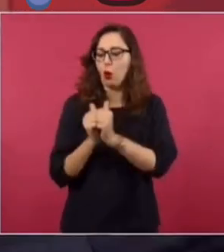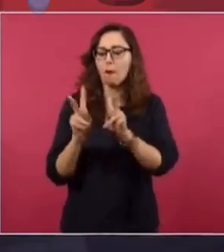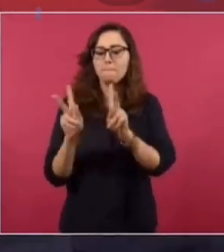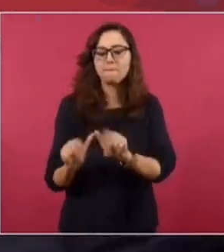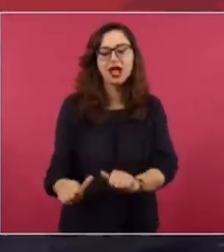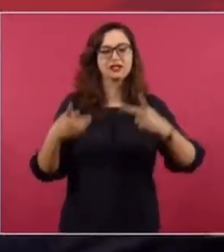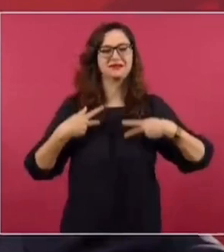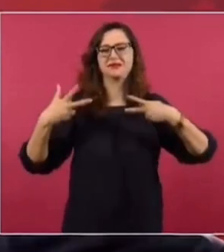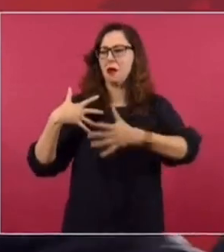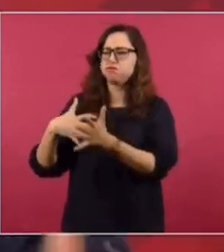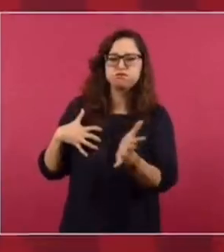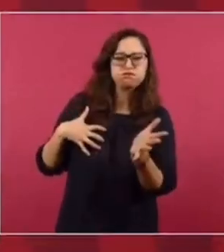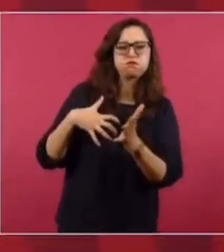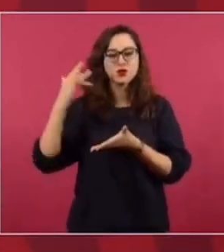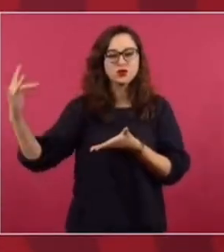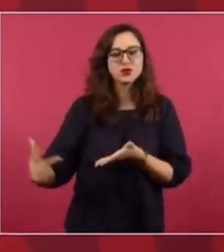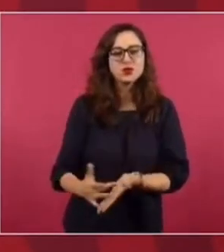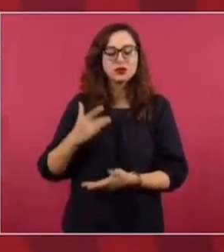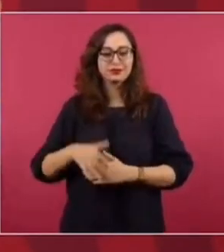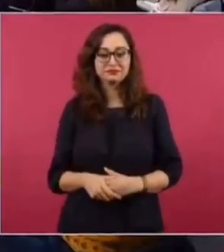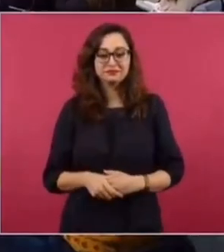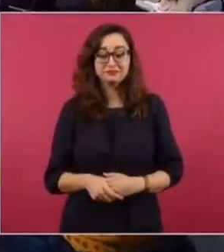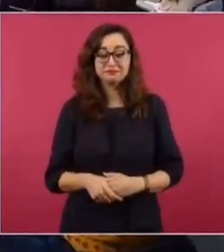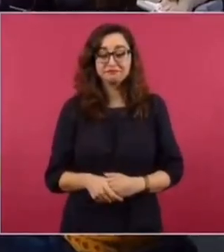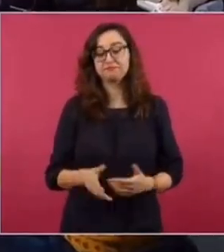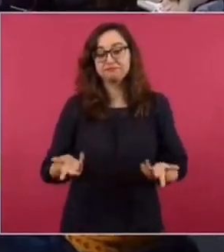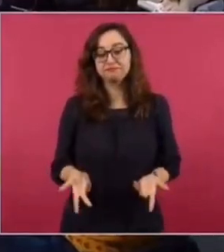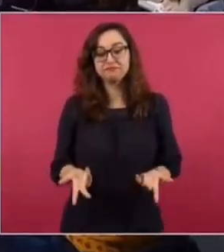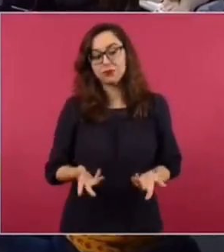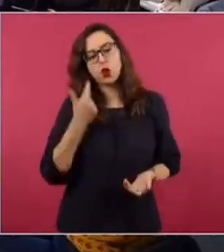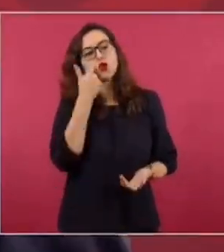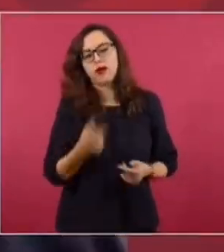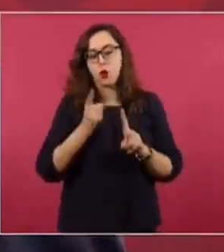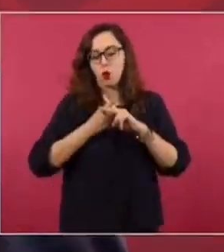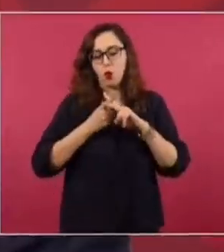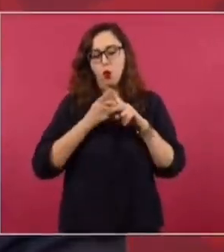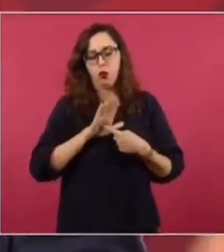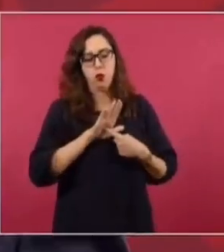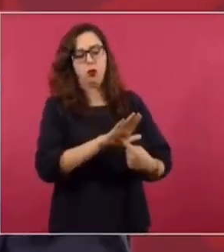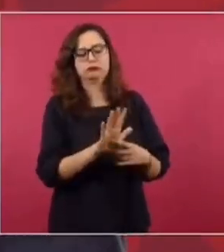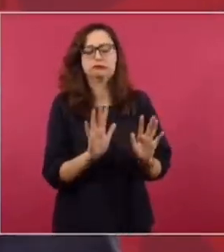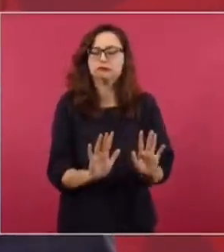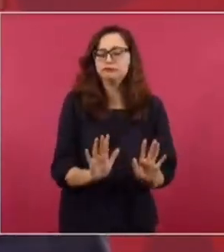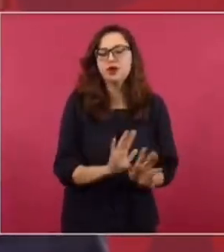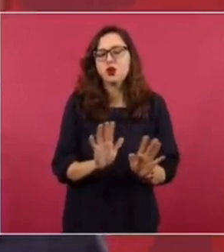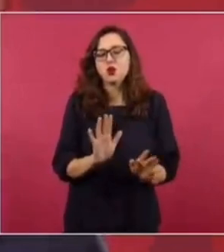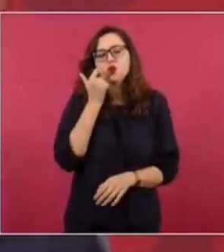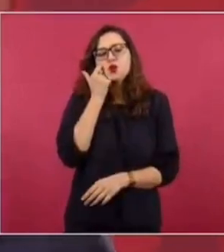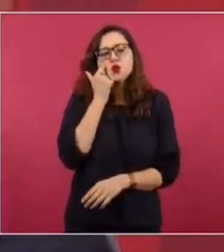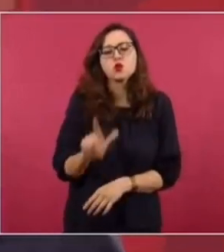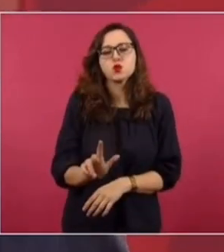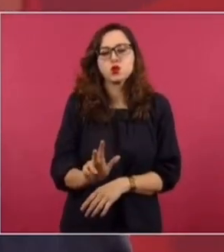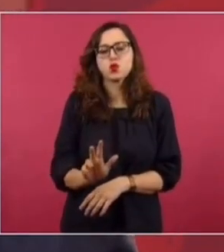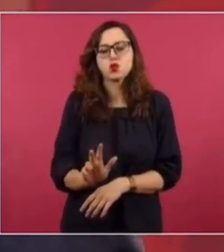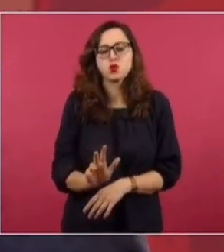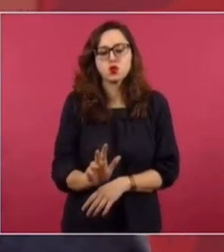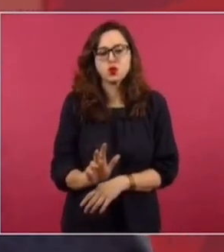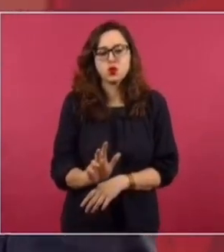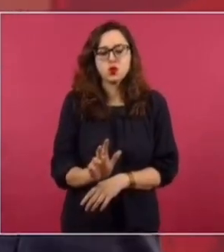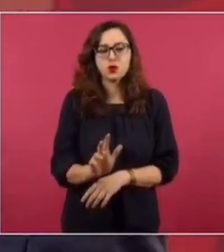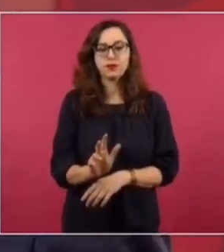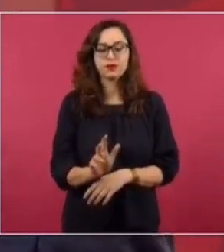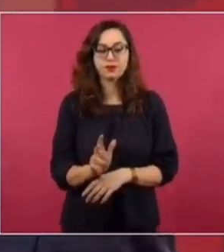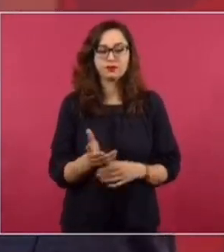millones de mexicanos. No les quiero hacer las cuentas, porque tampoco sería